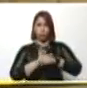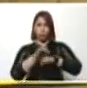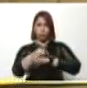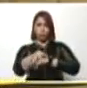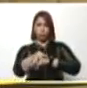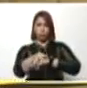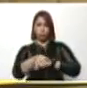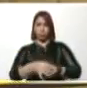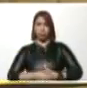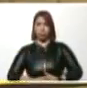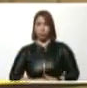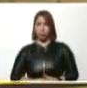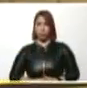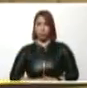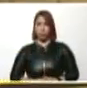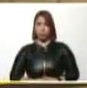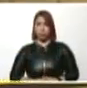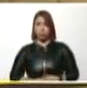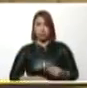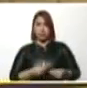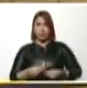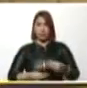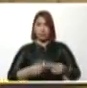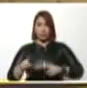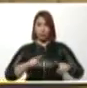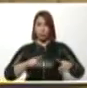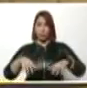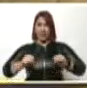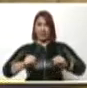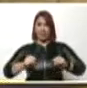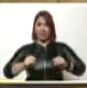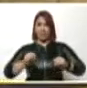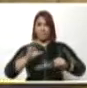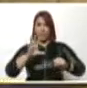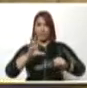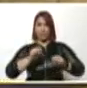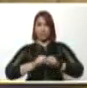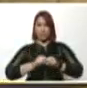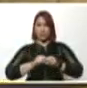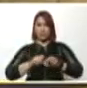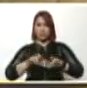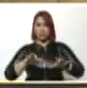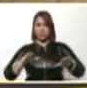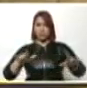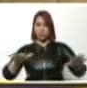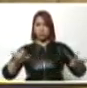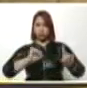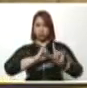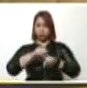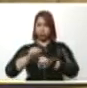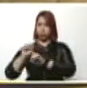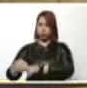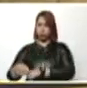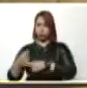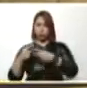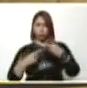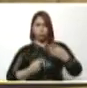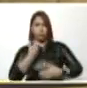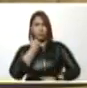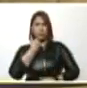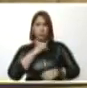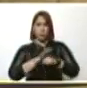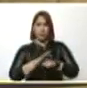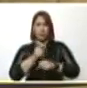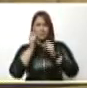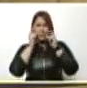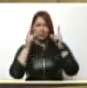se va a hacer dominante en el país. Va a desplazar todas las demás variantes. Es impresionante